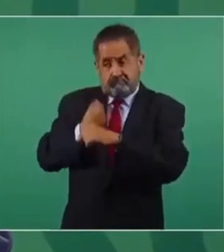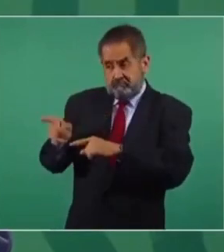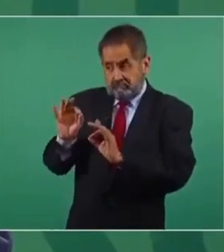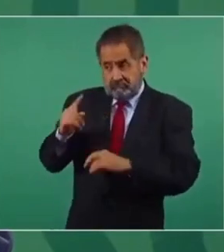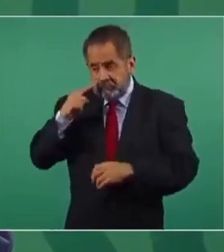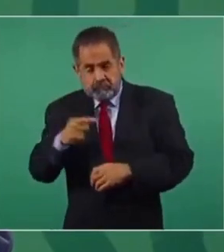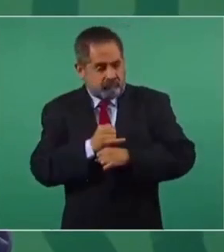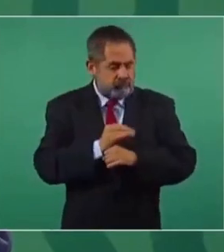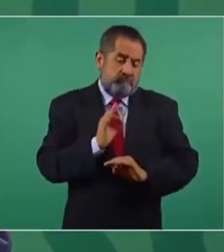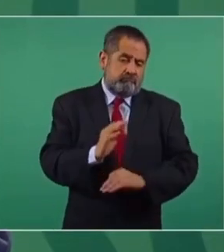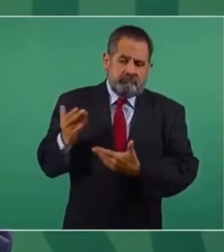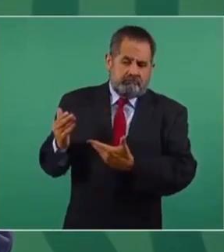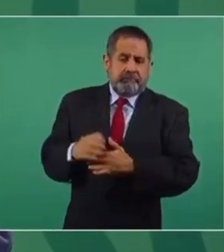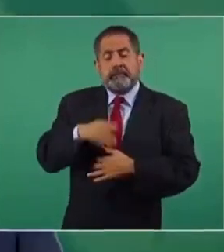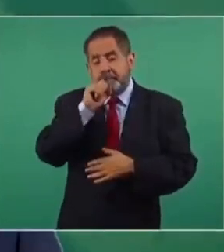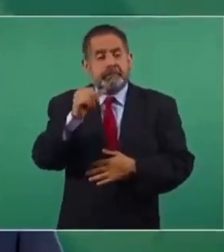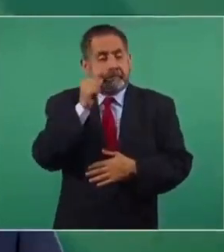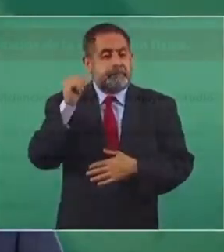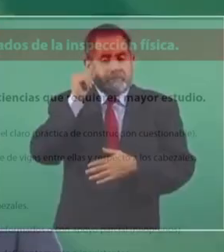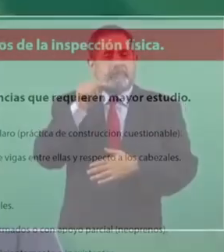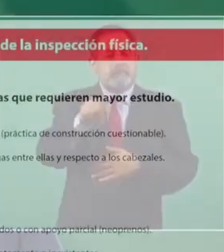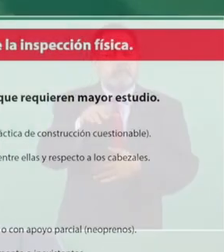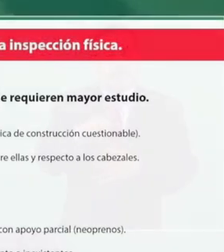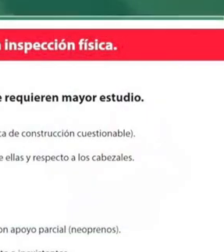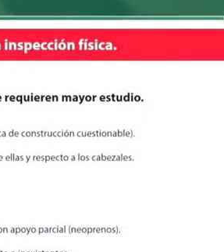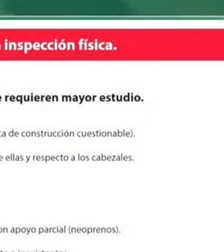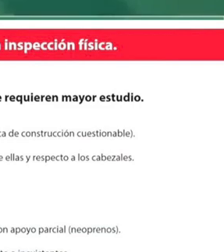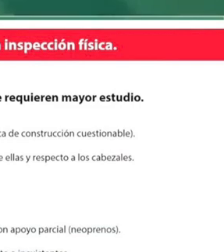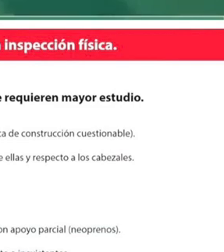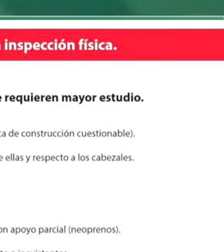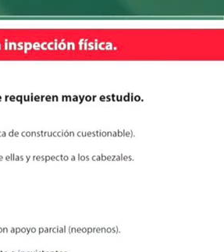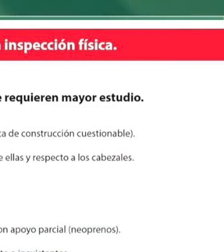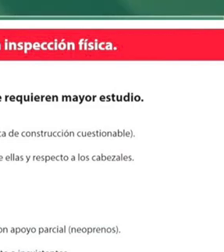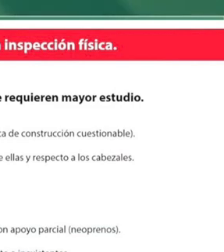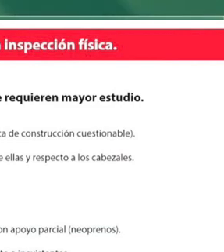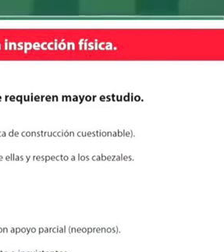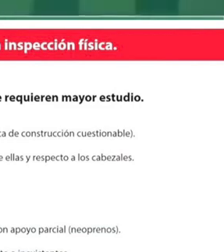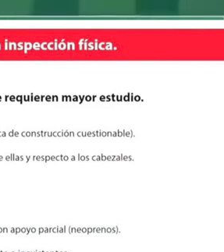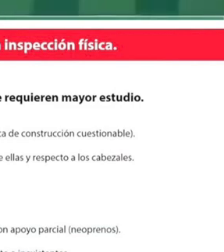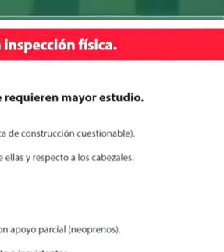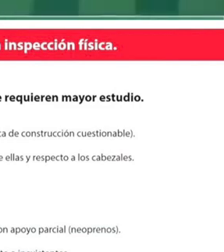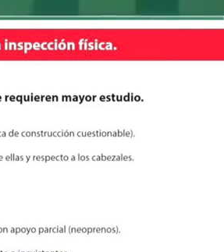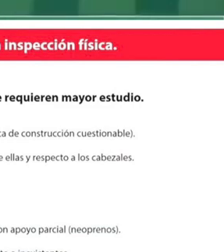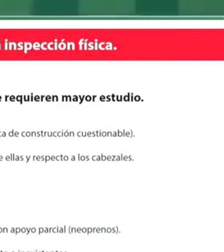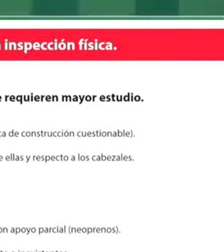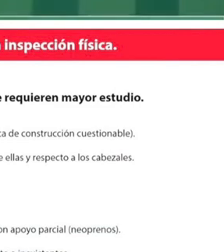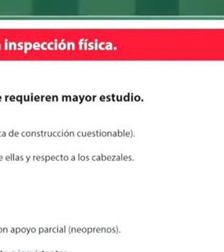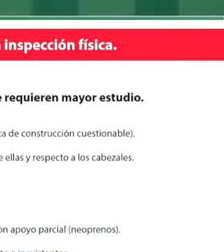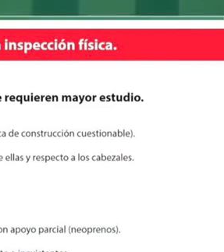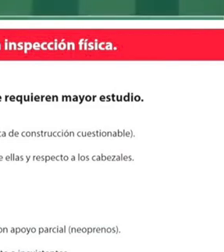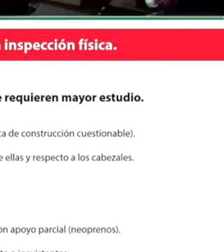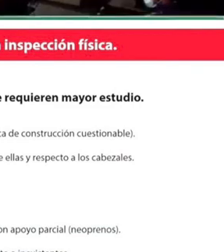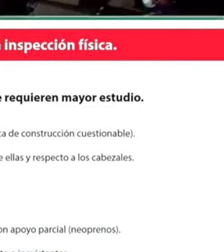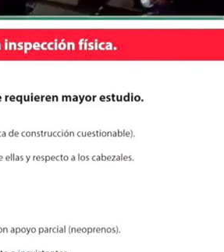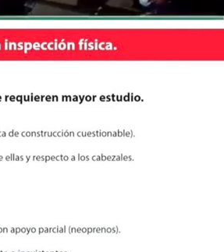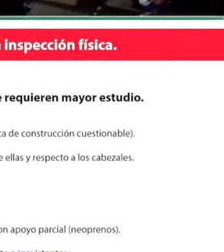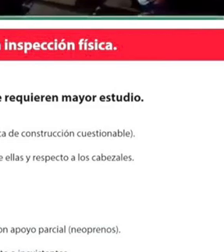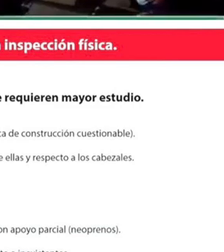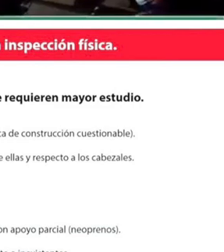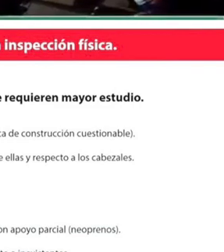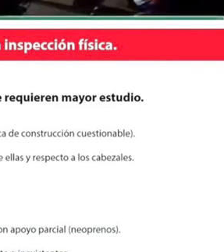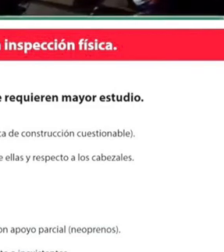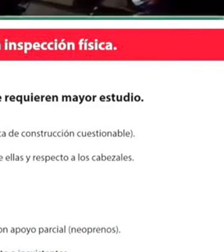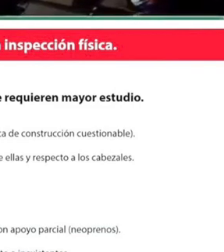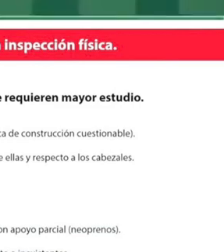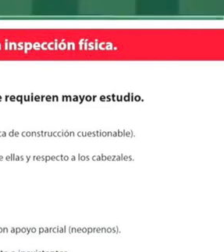y también ayer lo respaldaron especialistas en ingeniería de la UNAM. ¿No quiere decir que hubo corrupción en la construcción de la línea